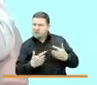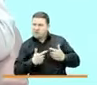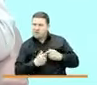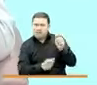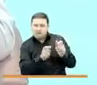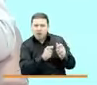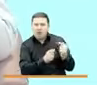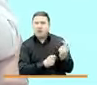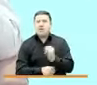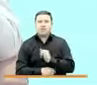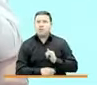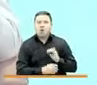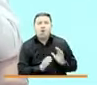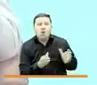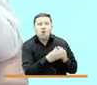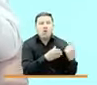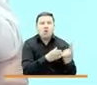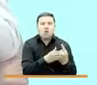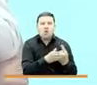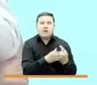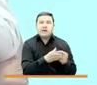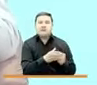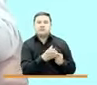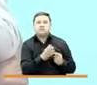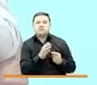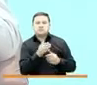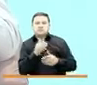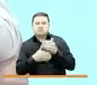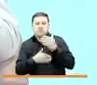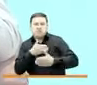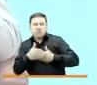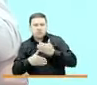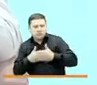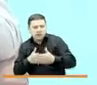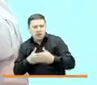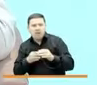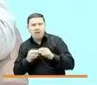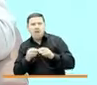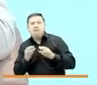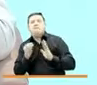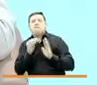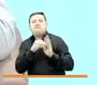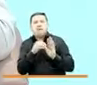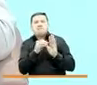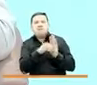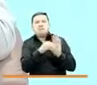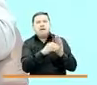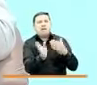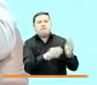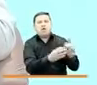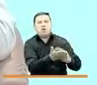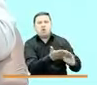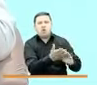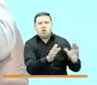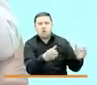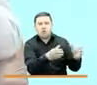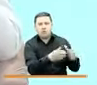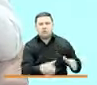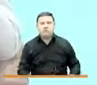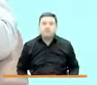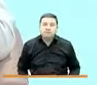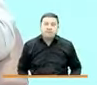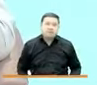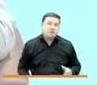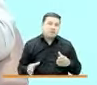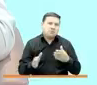y frente a eso viene el derrotero que es iniciar el proceso de implementación de estos planes de reparación colectiva hay